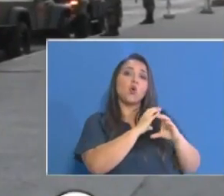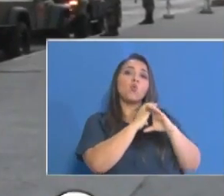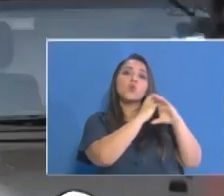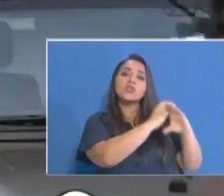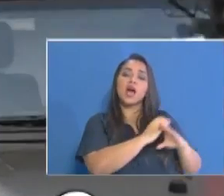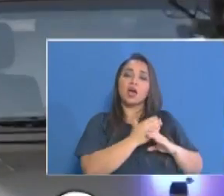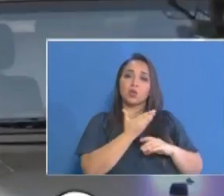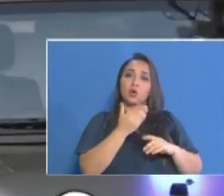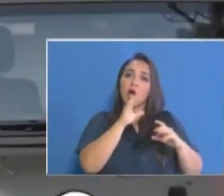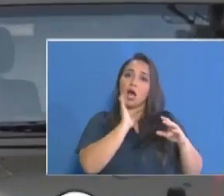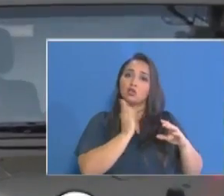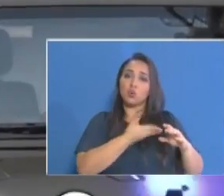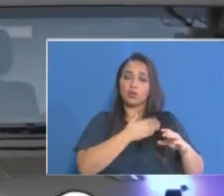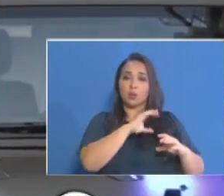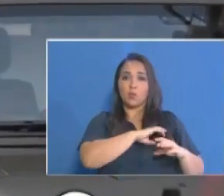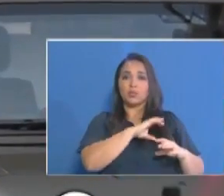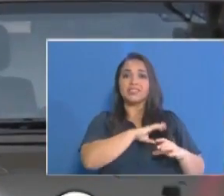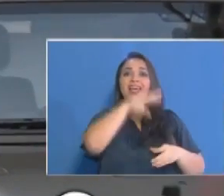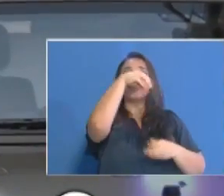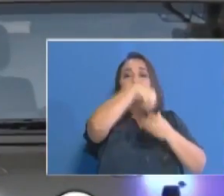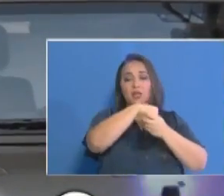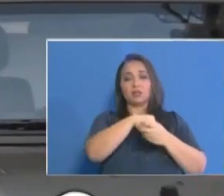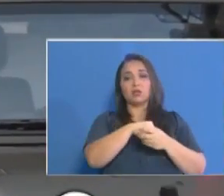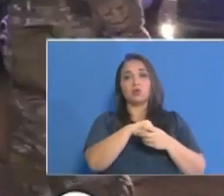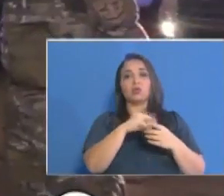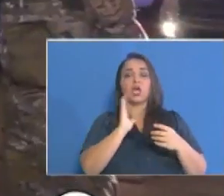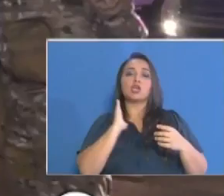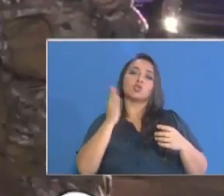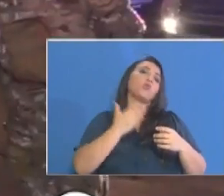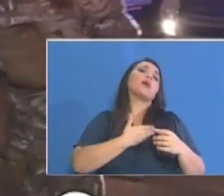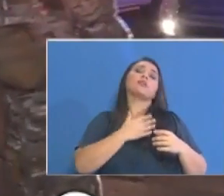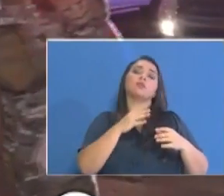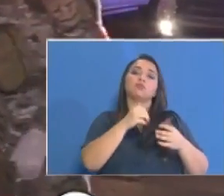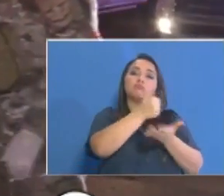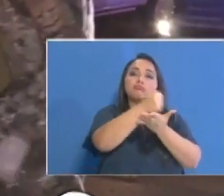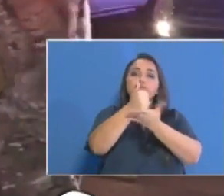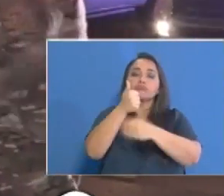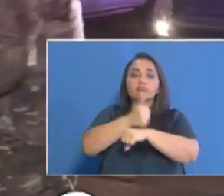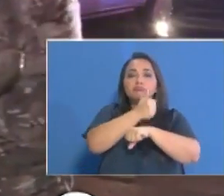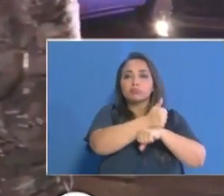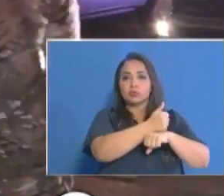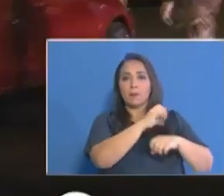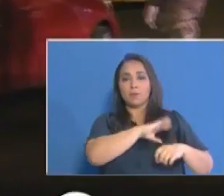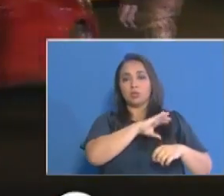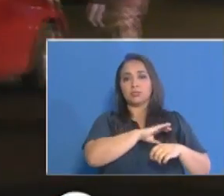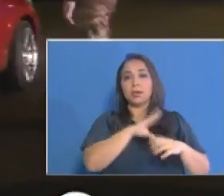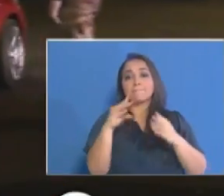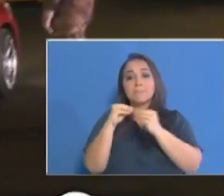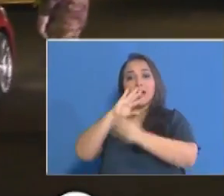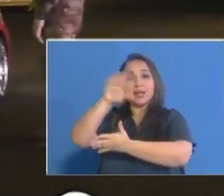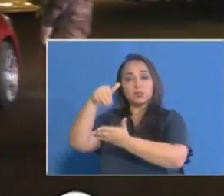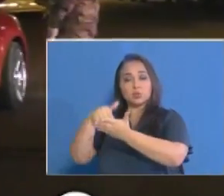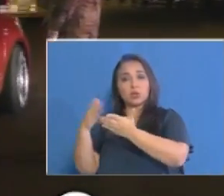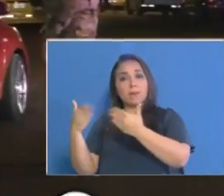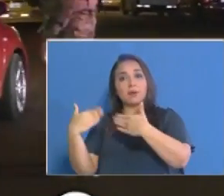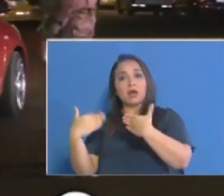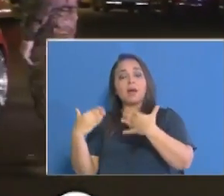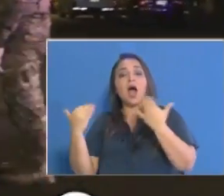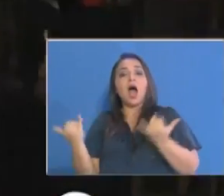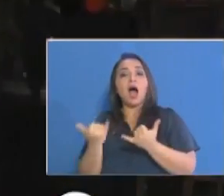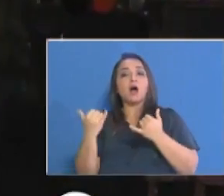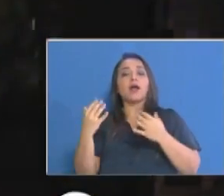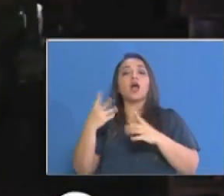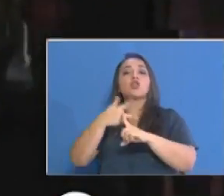en las estaciones policiales y en el caso de la ciudad capital a partir de hoy se activó